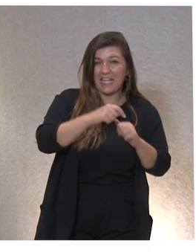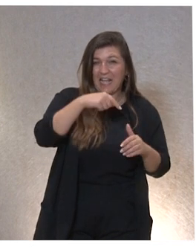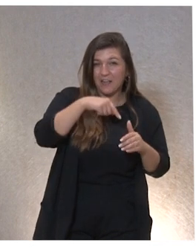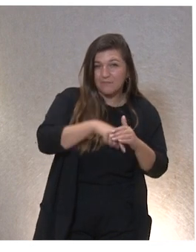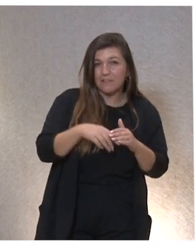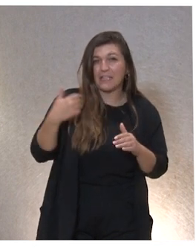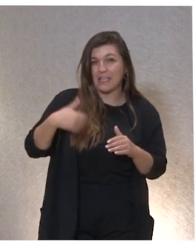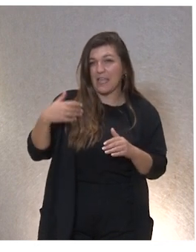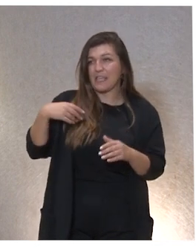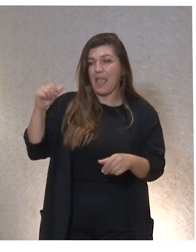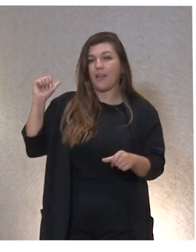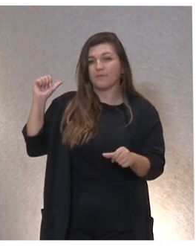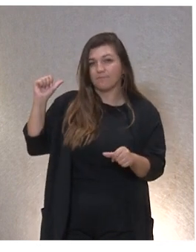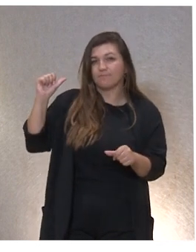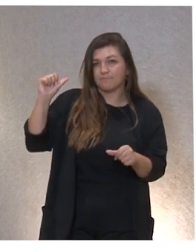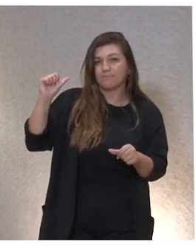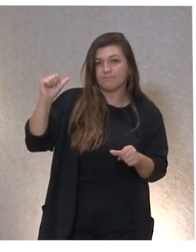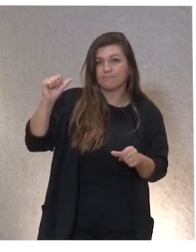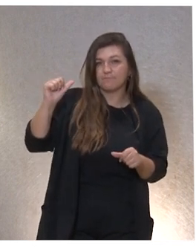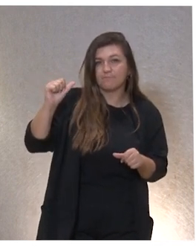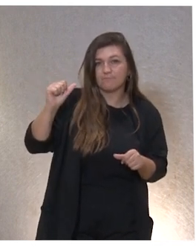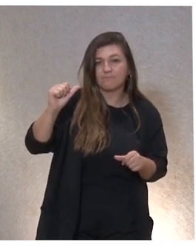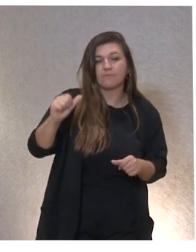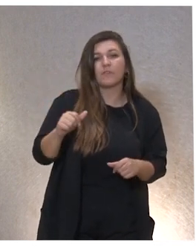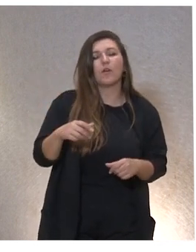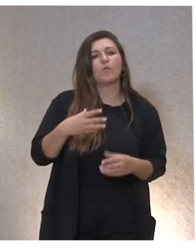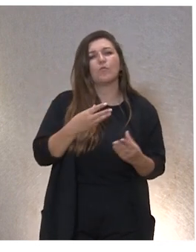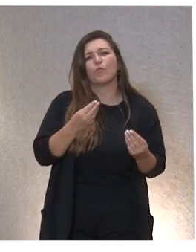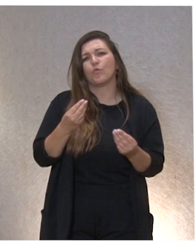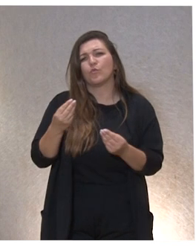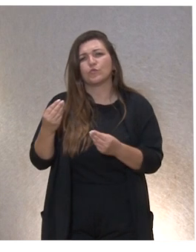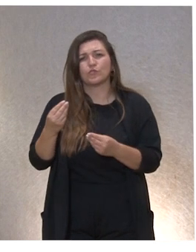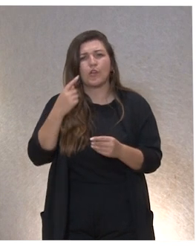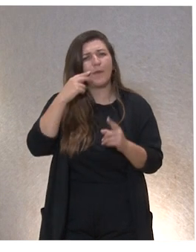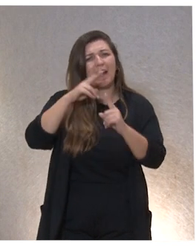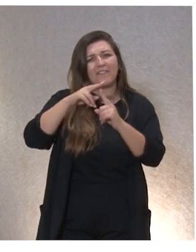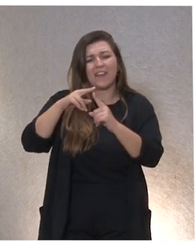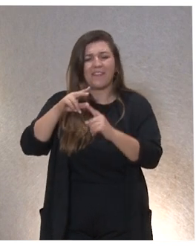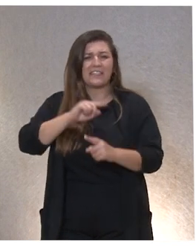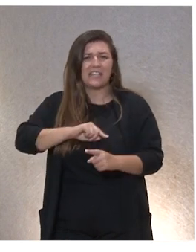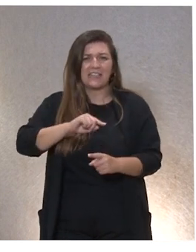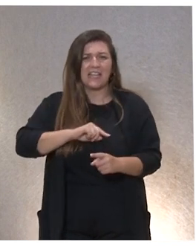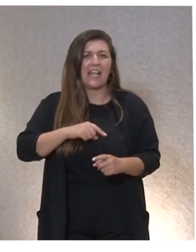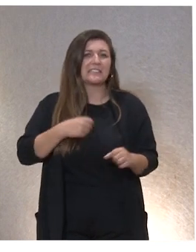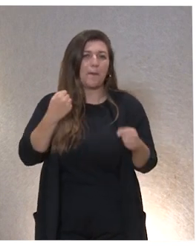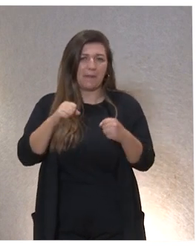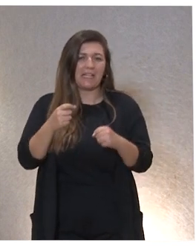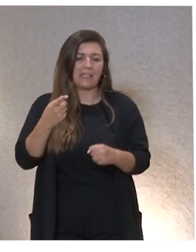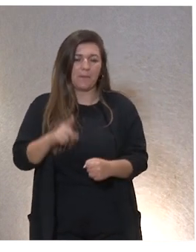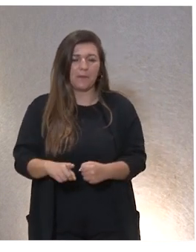llevamos ya poniendo en marcha desde hace años que están plagadas ¿no? de referencias éticas y en la práctica ¿no?